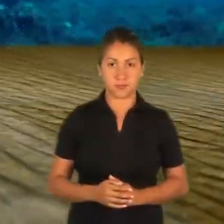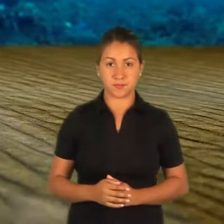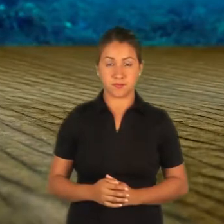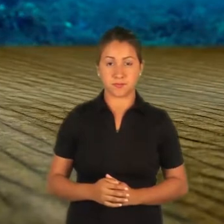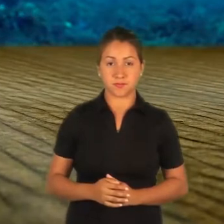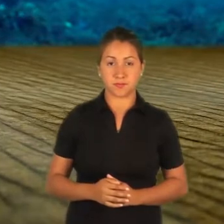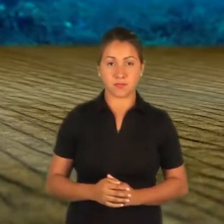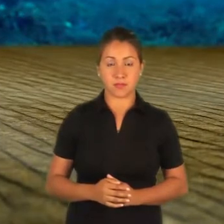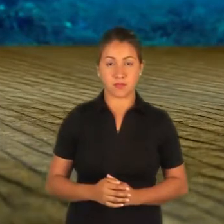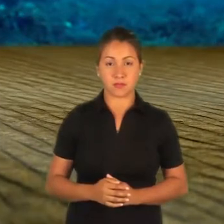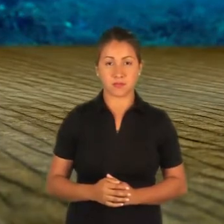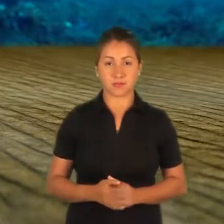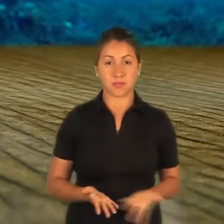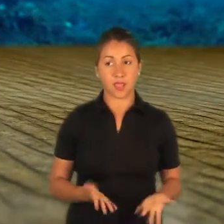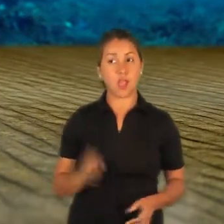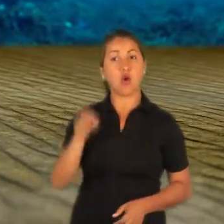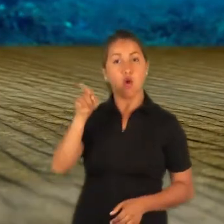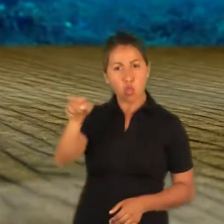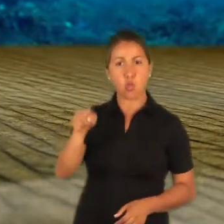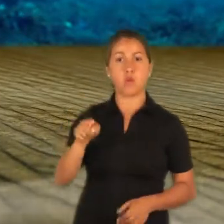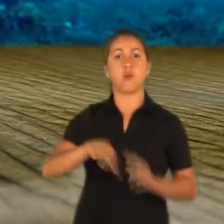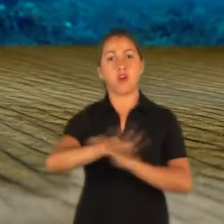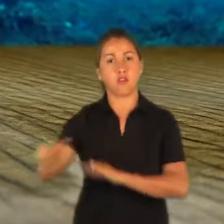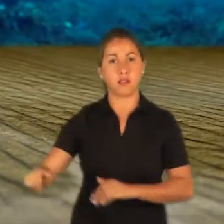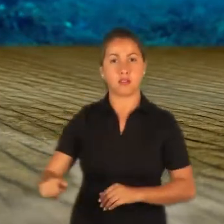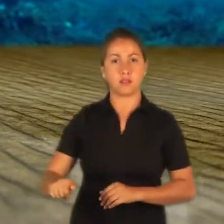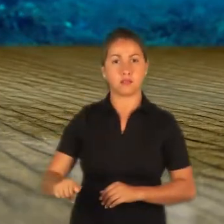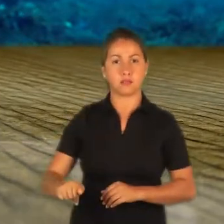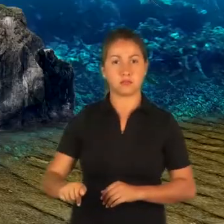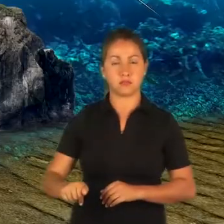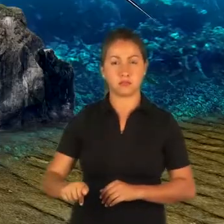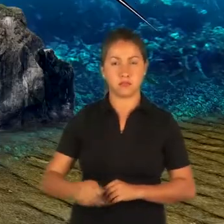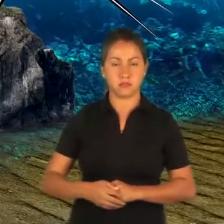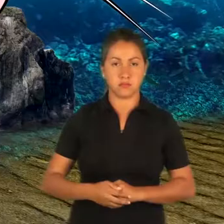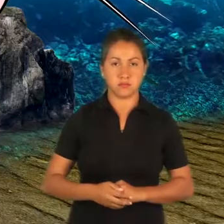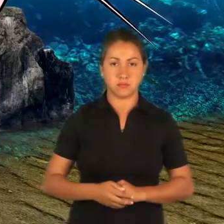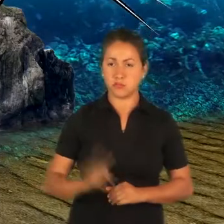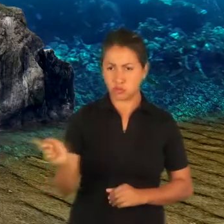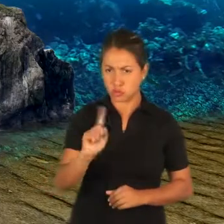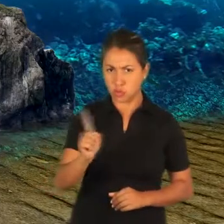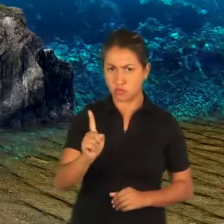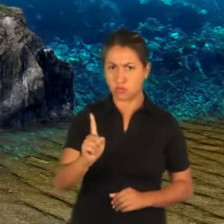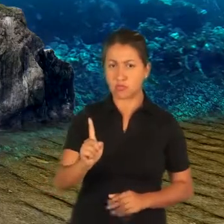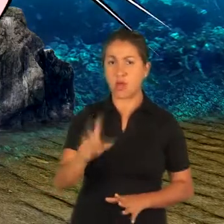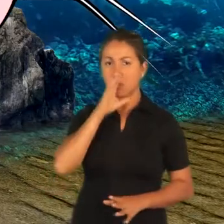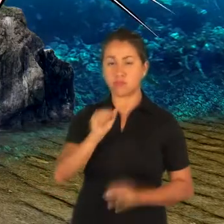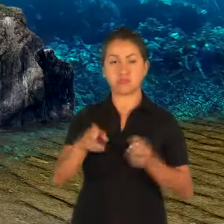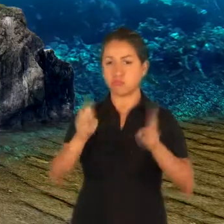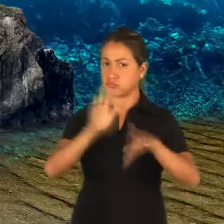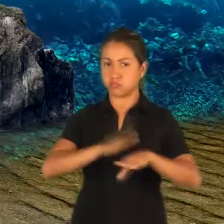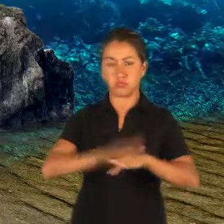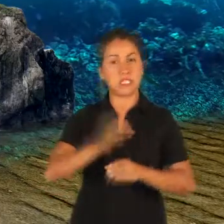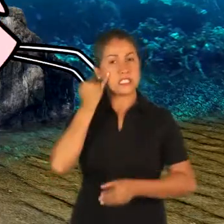deja caer justo donde ruca. ¡Con que tú eres la ladrona! La cangreja se esconde en la caracola. ¡No toleraremos injusticias en el